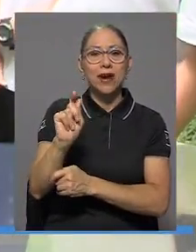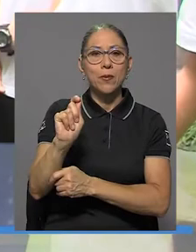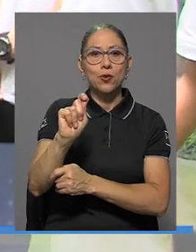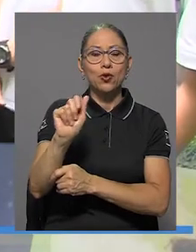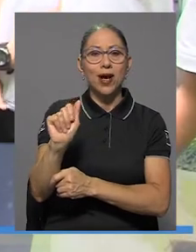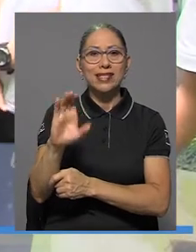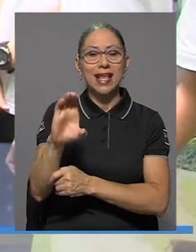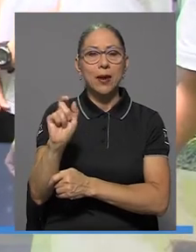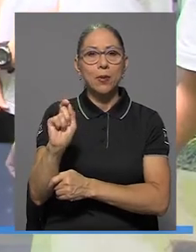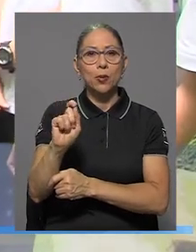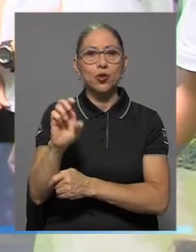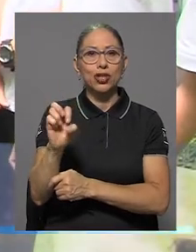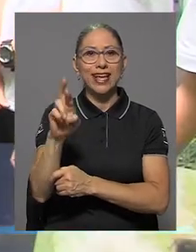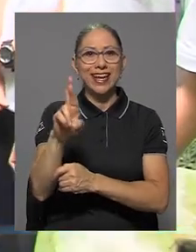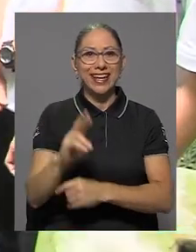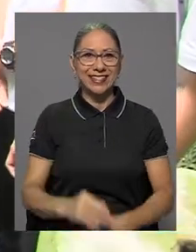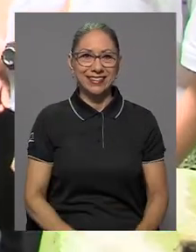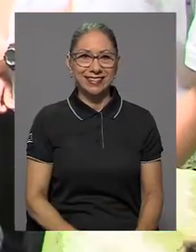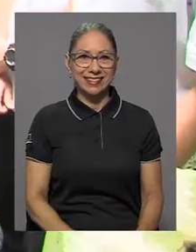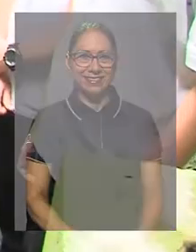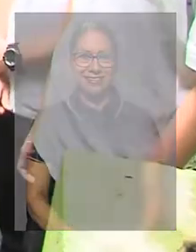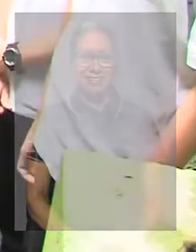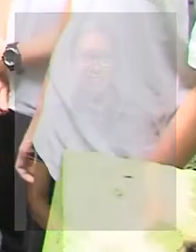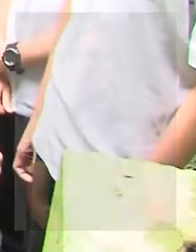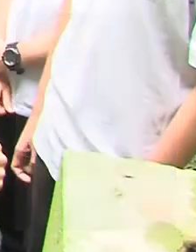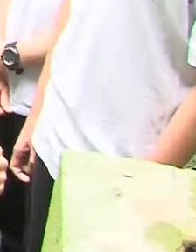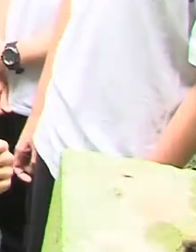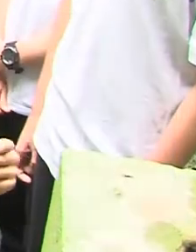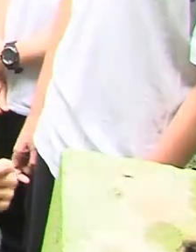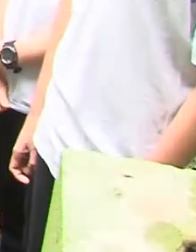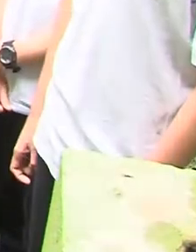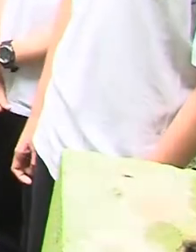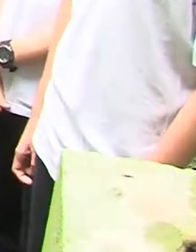.cr ¡Gracias! ¡Gracias!